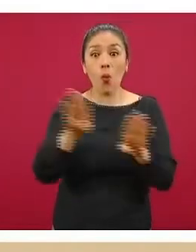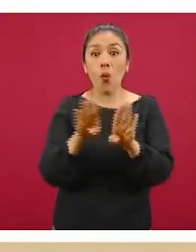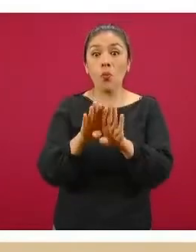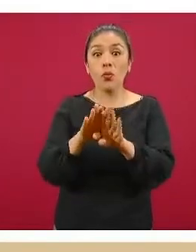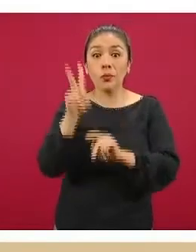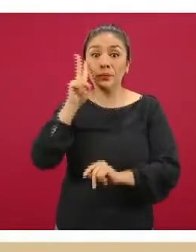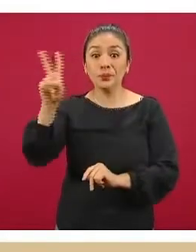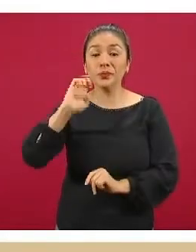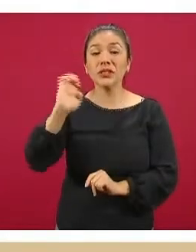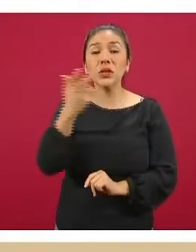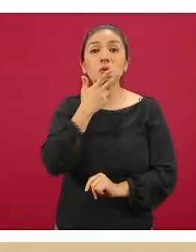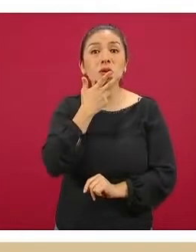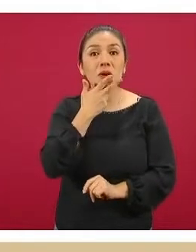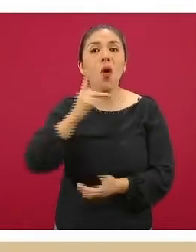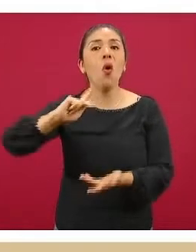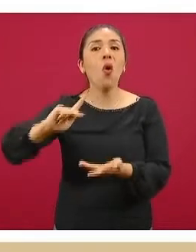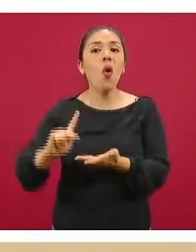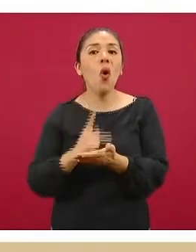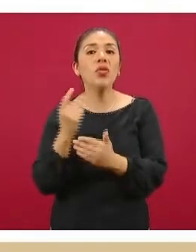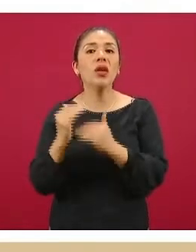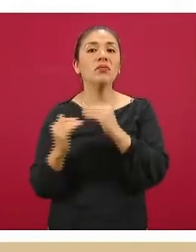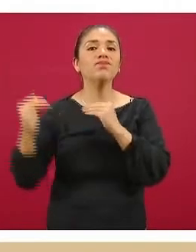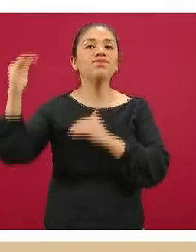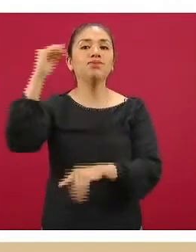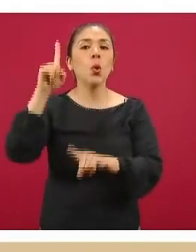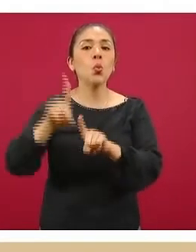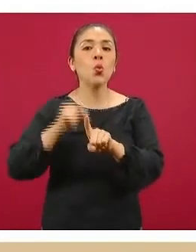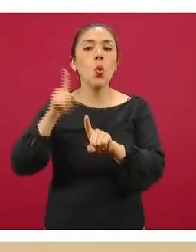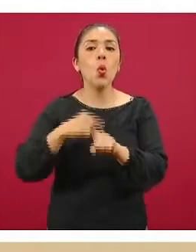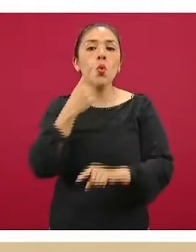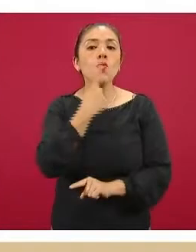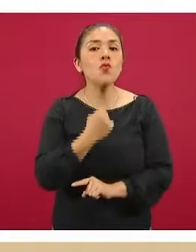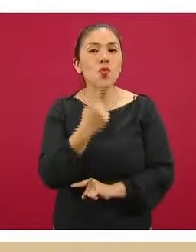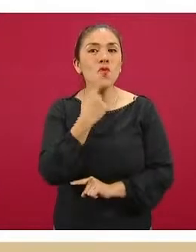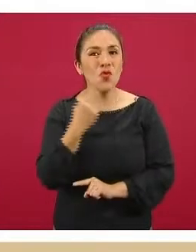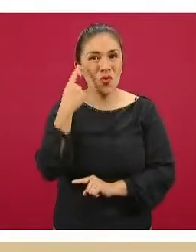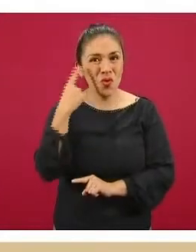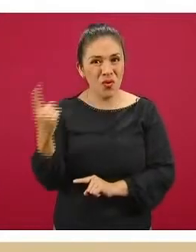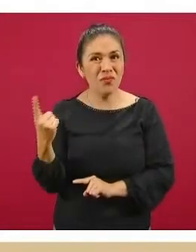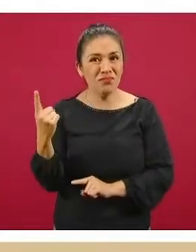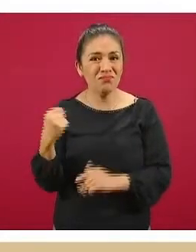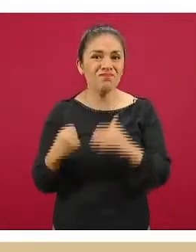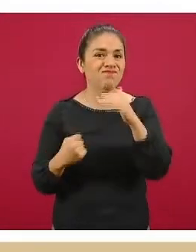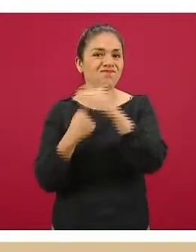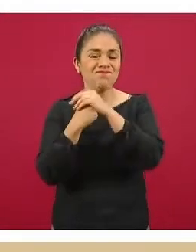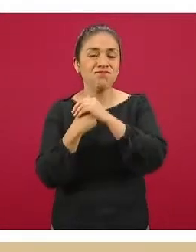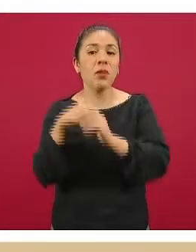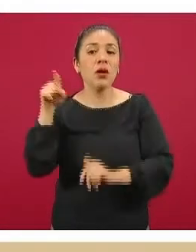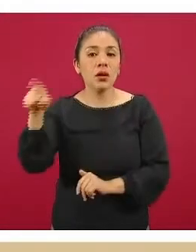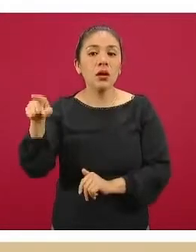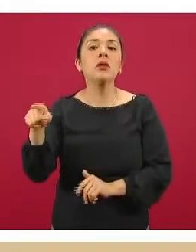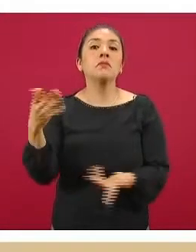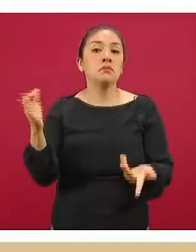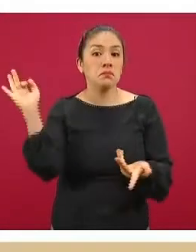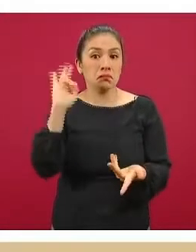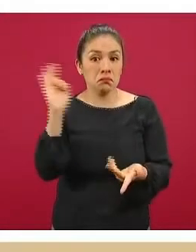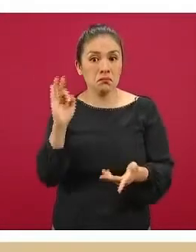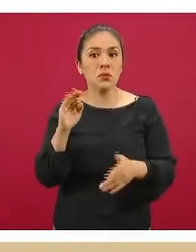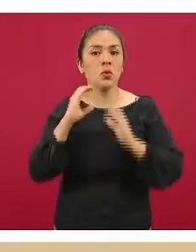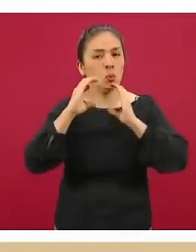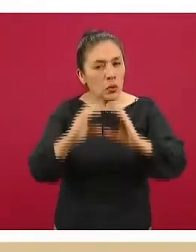en el caso de Chihuahua, que nuevamente alcanzó el nivel de riesgo máximo, si continúa